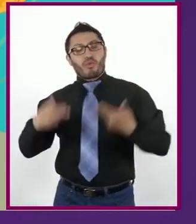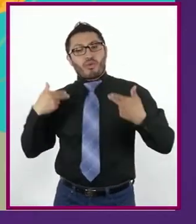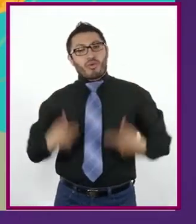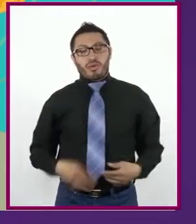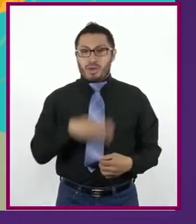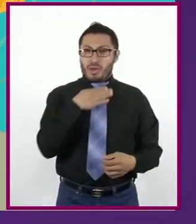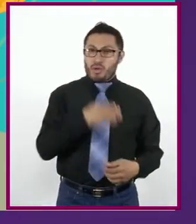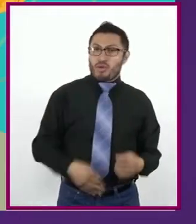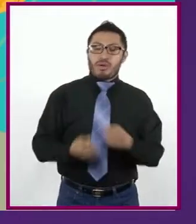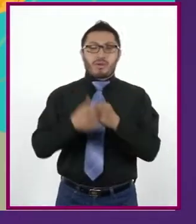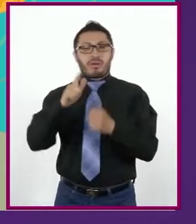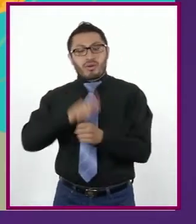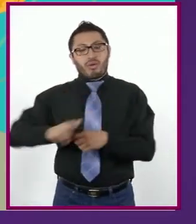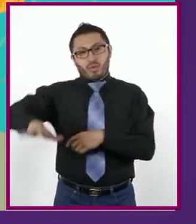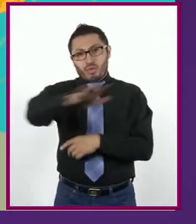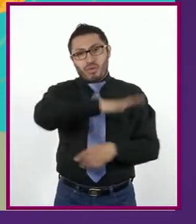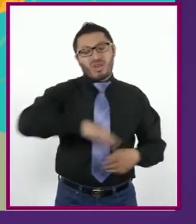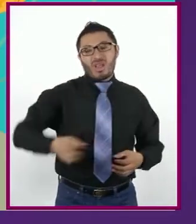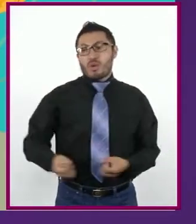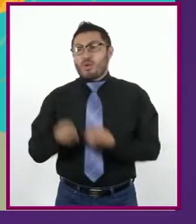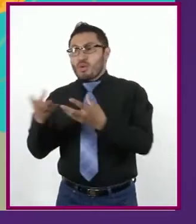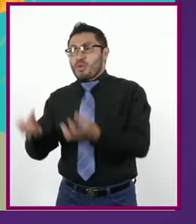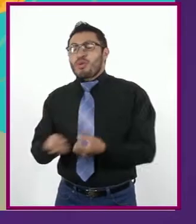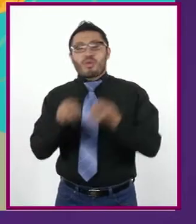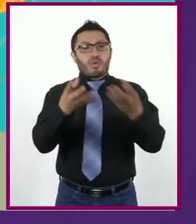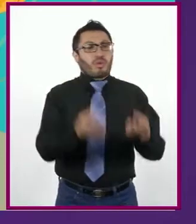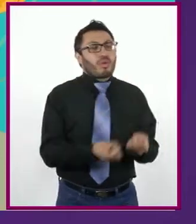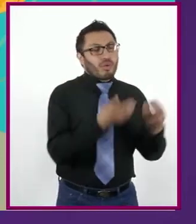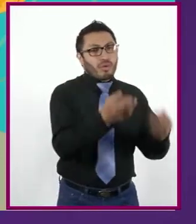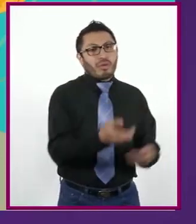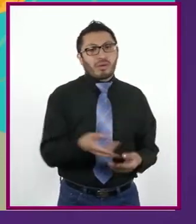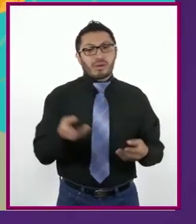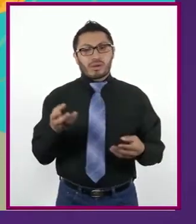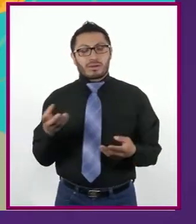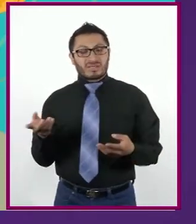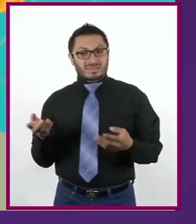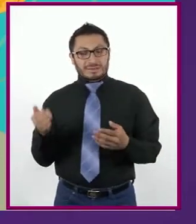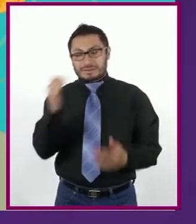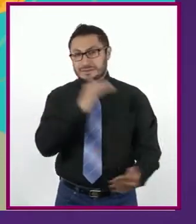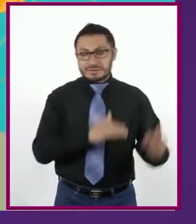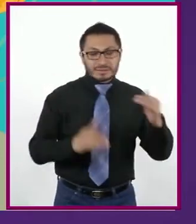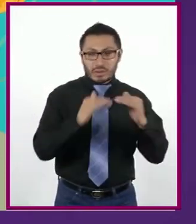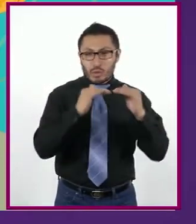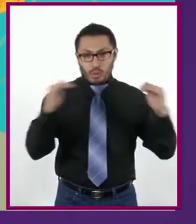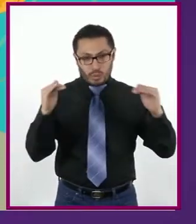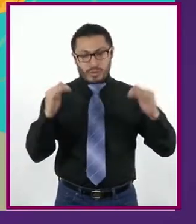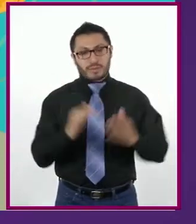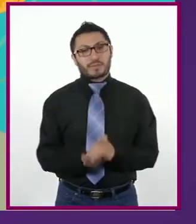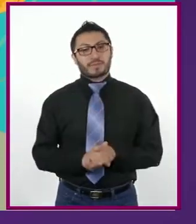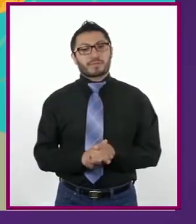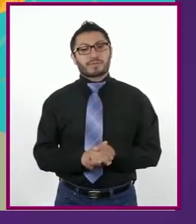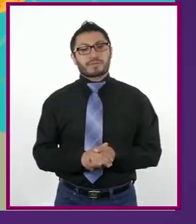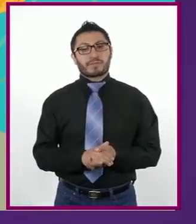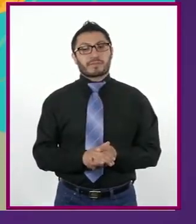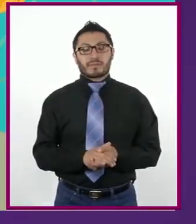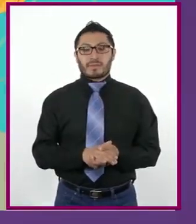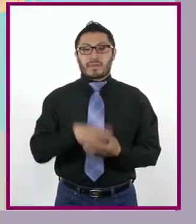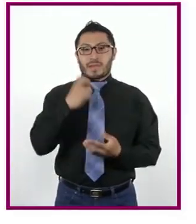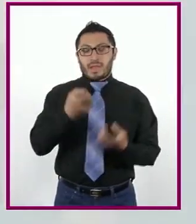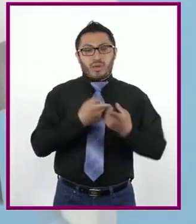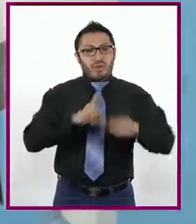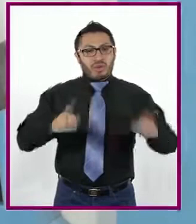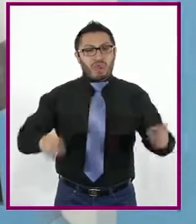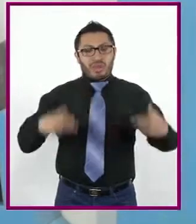justicia social y en la distribución de la riqueza de manera equitativa. Esto nos lleva a un pleno desarrollo